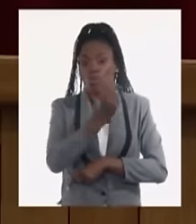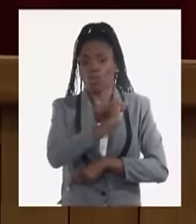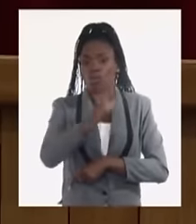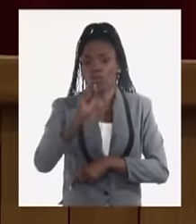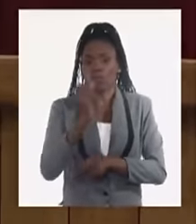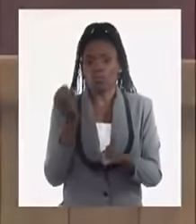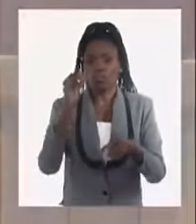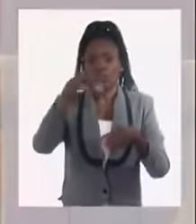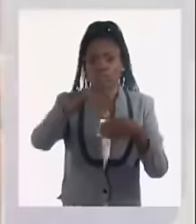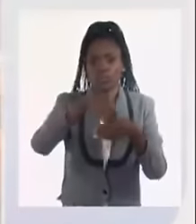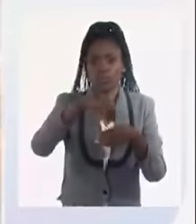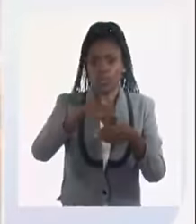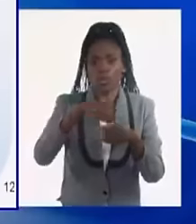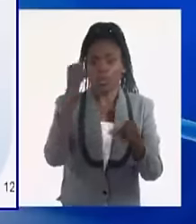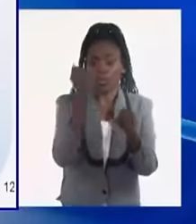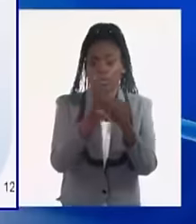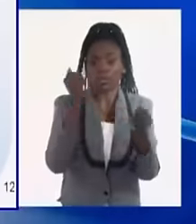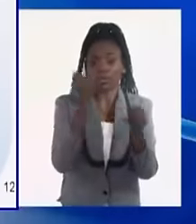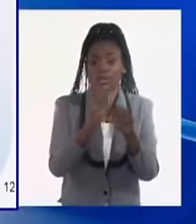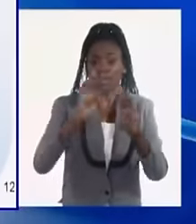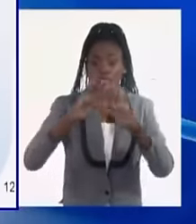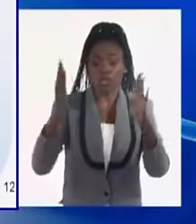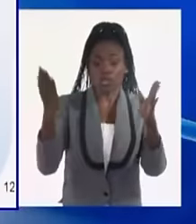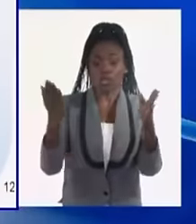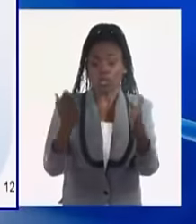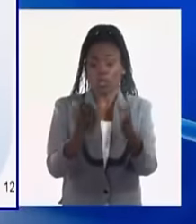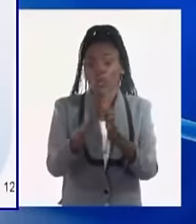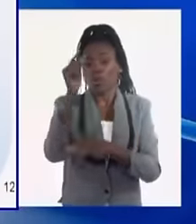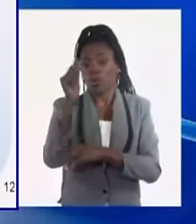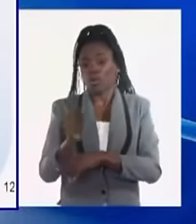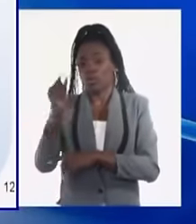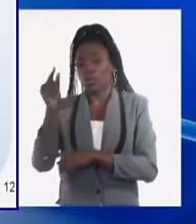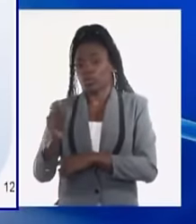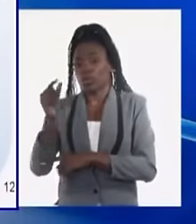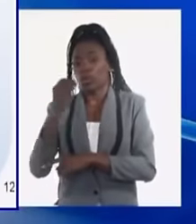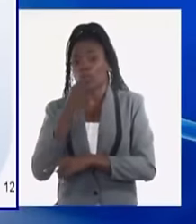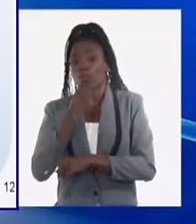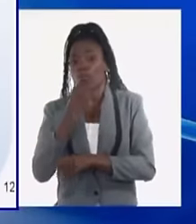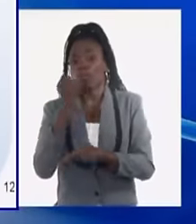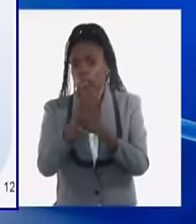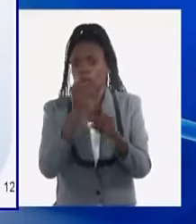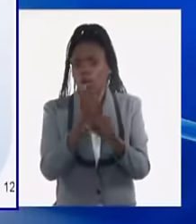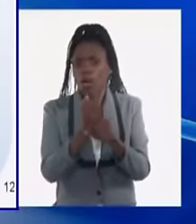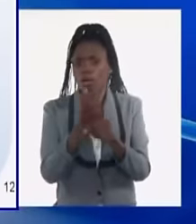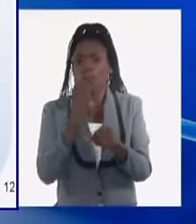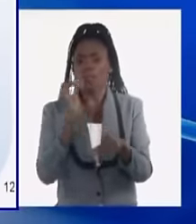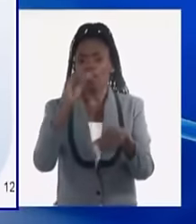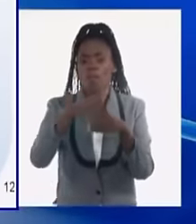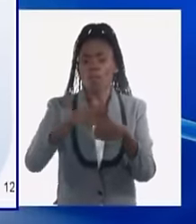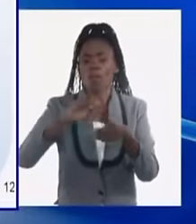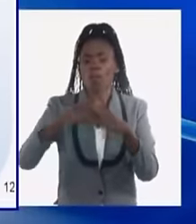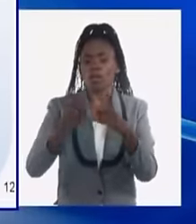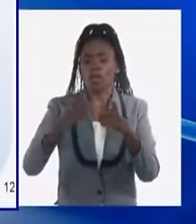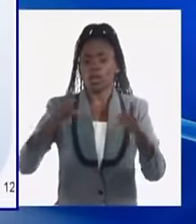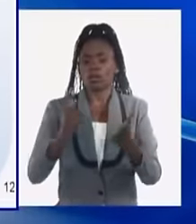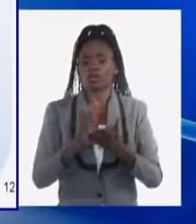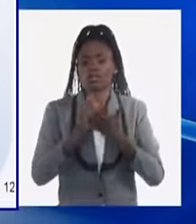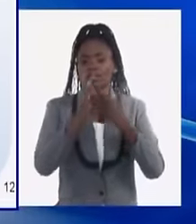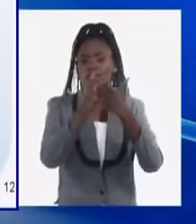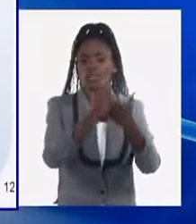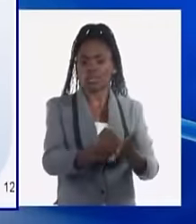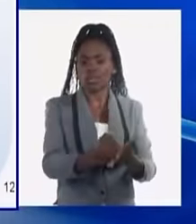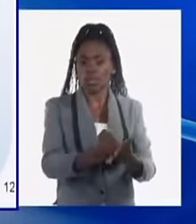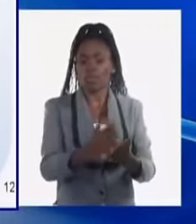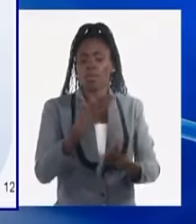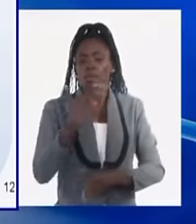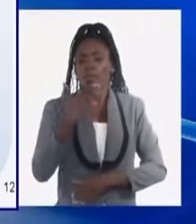incorporación al empleo de todas las personas en condiciones de trabajar como forma de contribuir a la